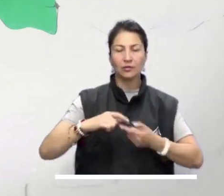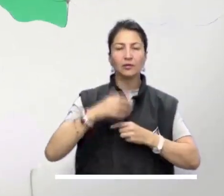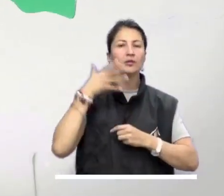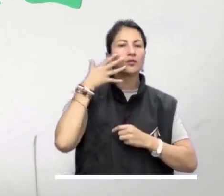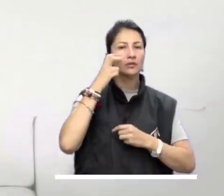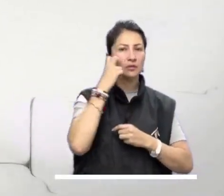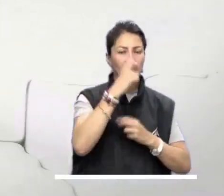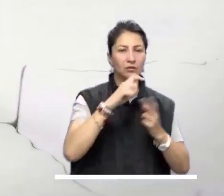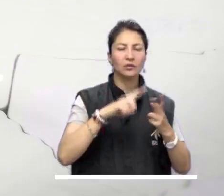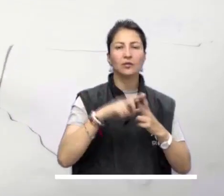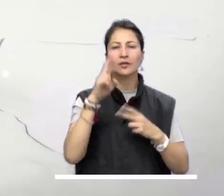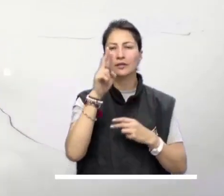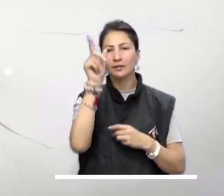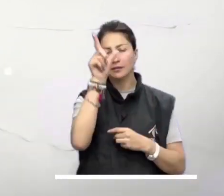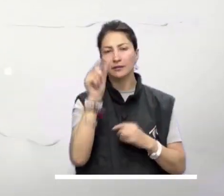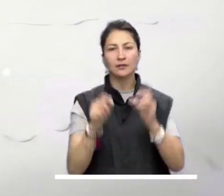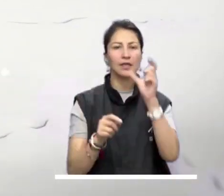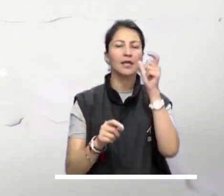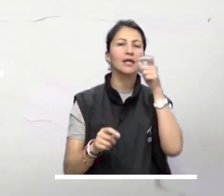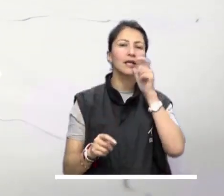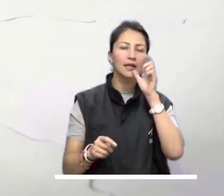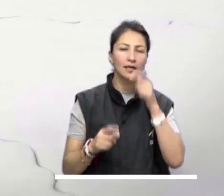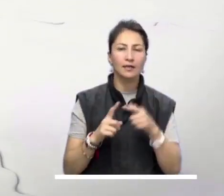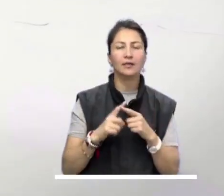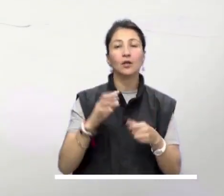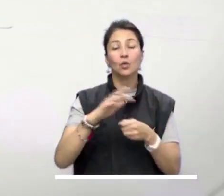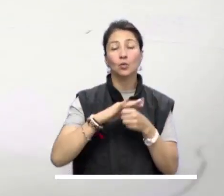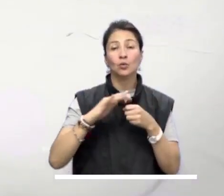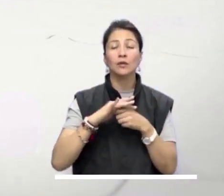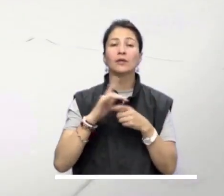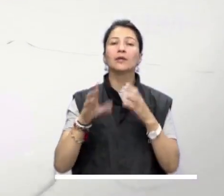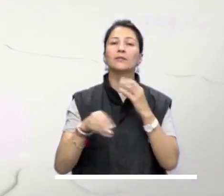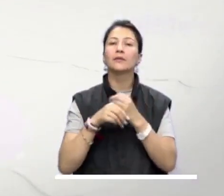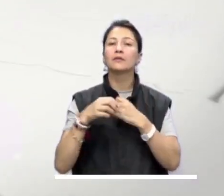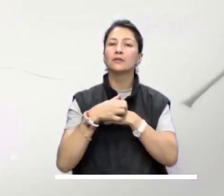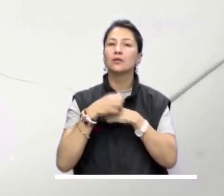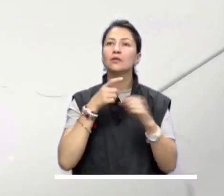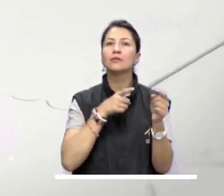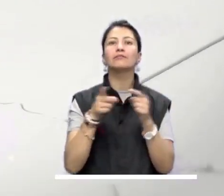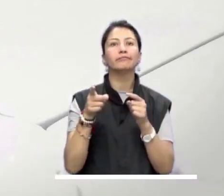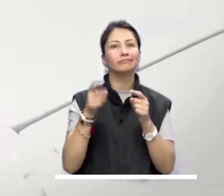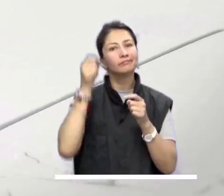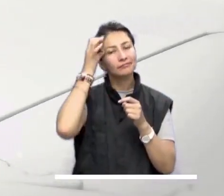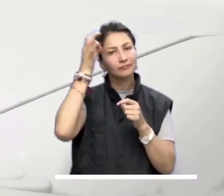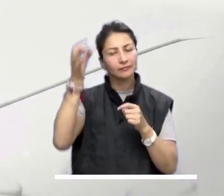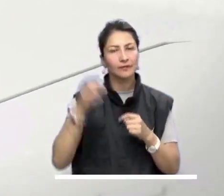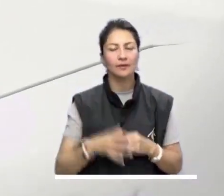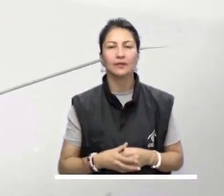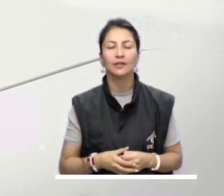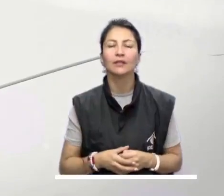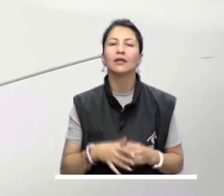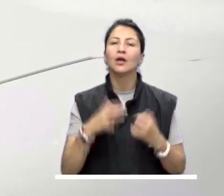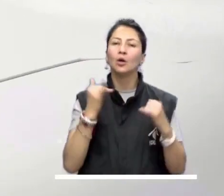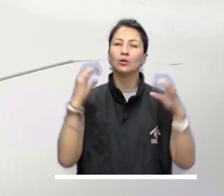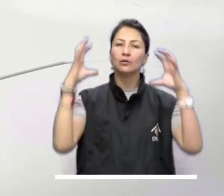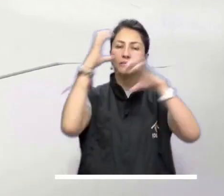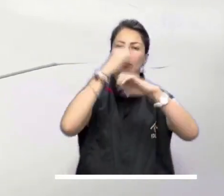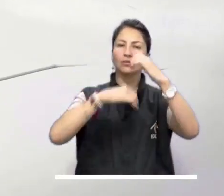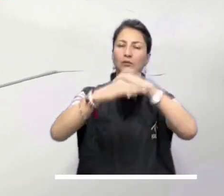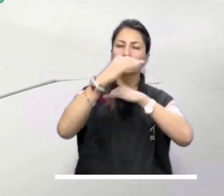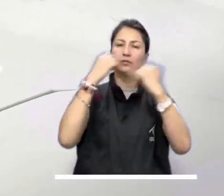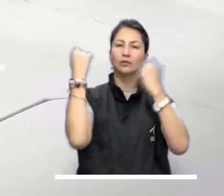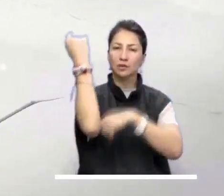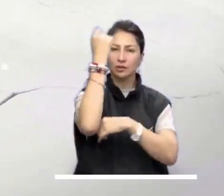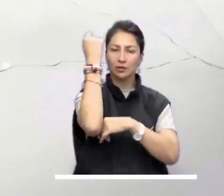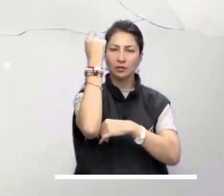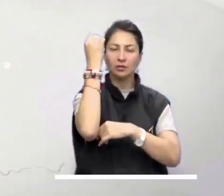Se esperan lluvias dispersas en Antioquia, Santander, norte de Santander, Rizaralde y Caldas, noroccidente de Cundinamarca y centro de